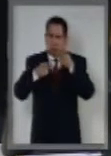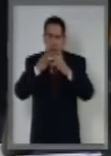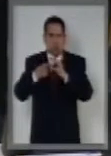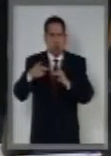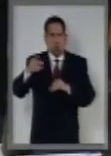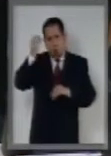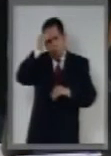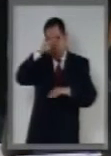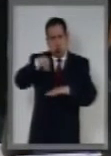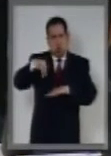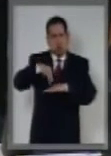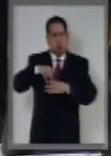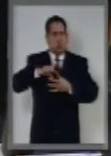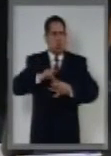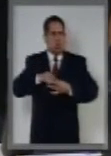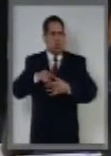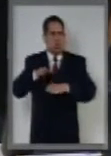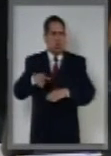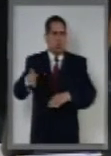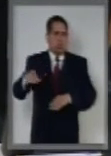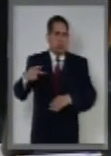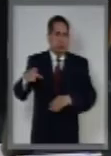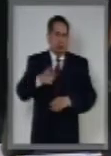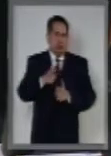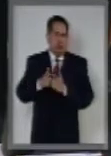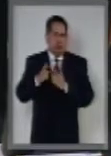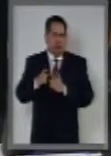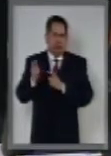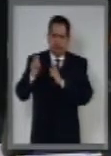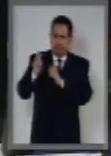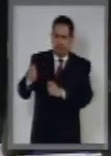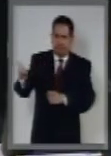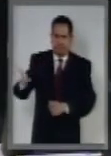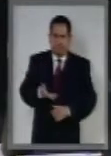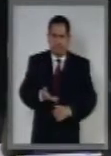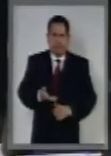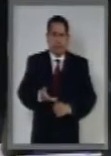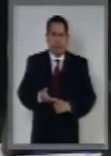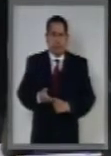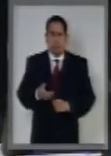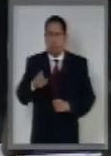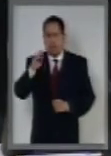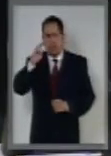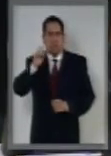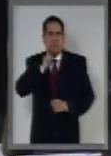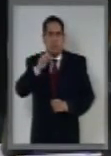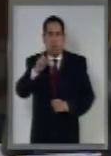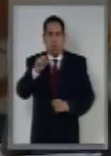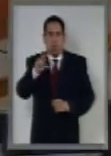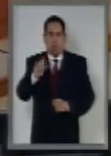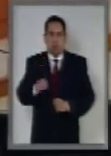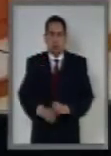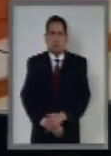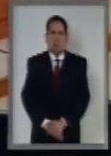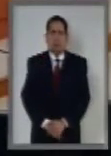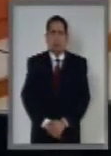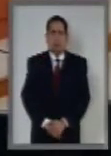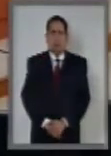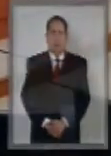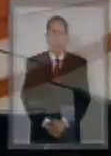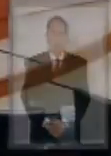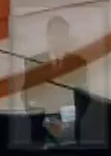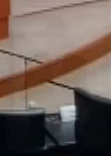posicionamiento a nombre de su partido. Tiene usted el uso de la palabra, senadora Dolores Padierna. Gracias, presidente.